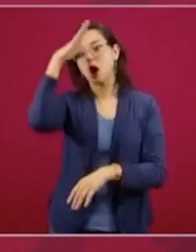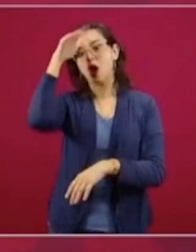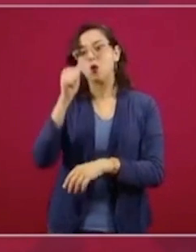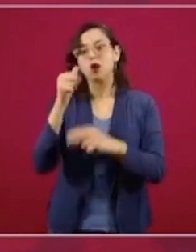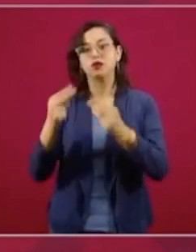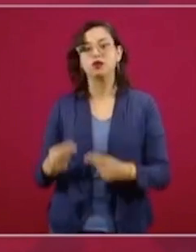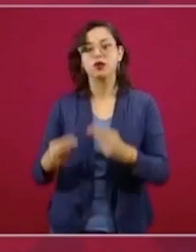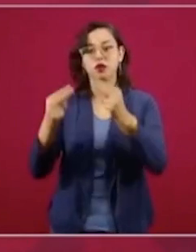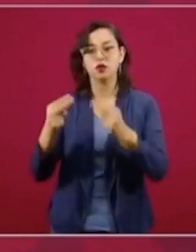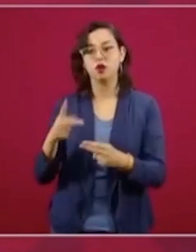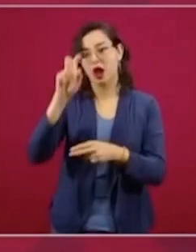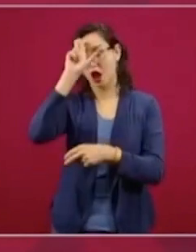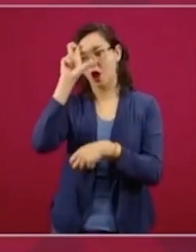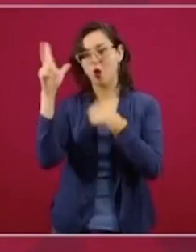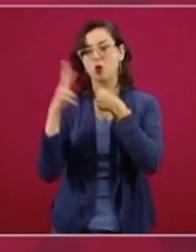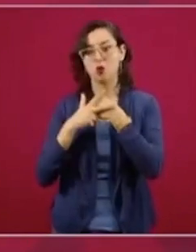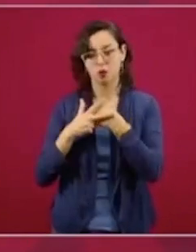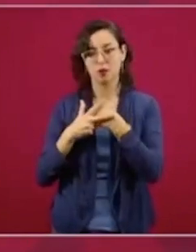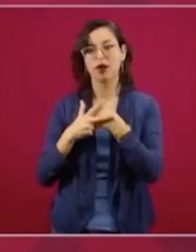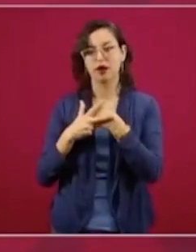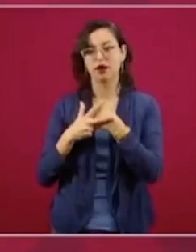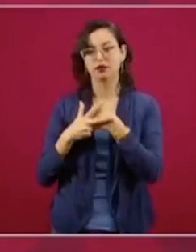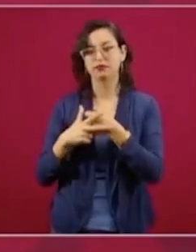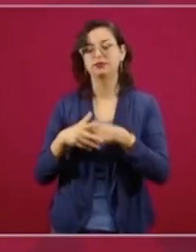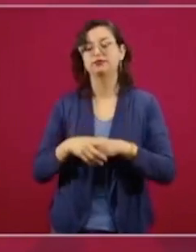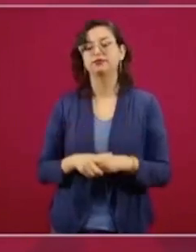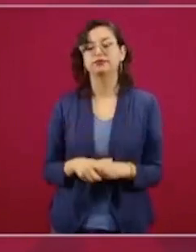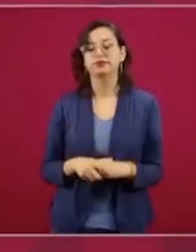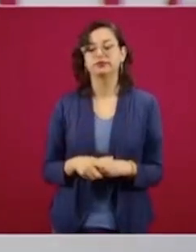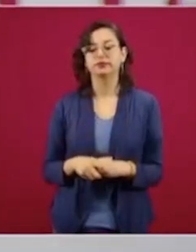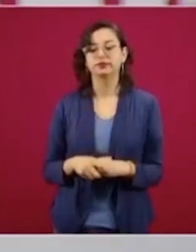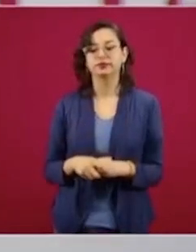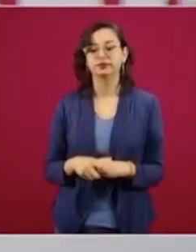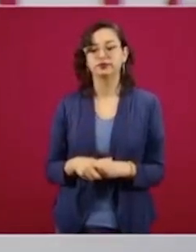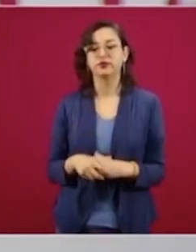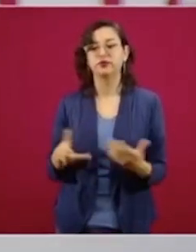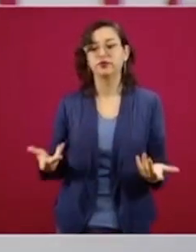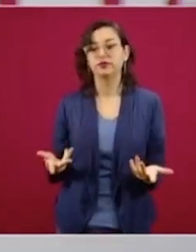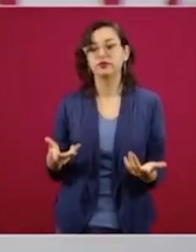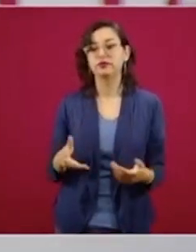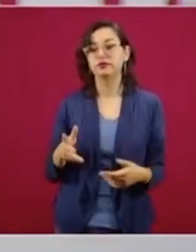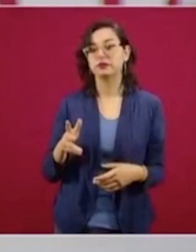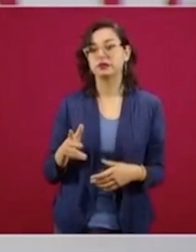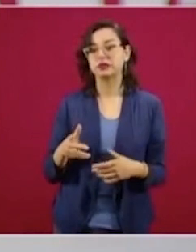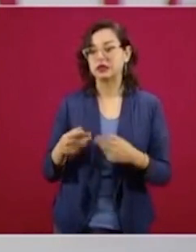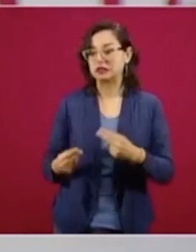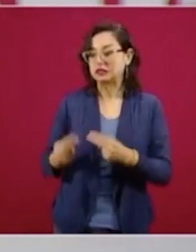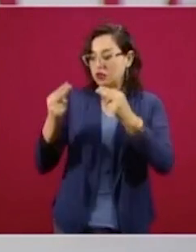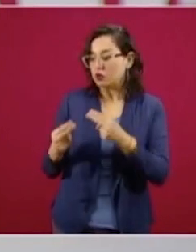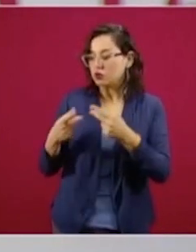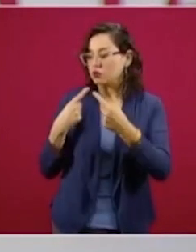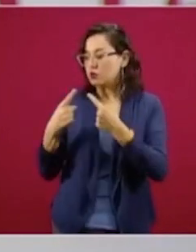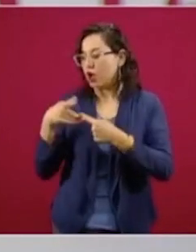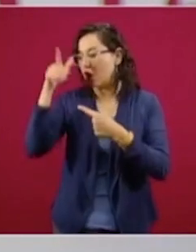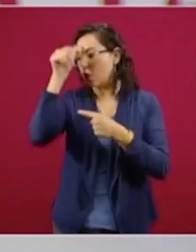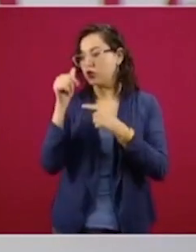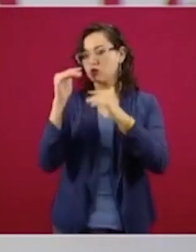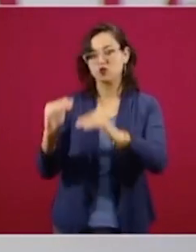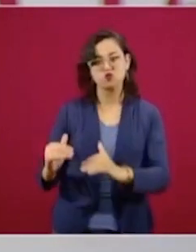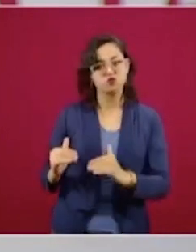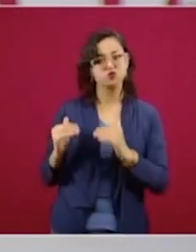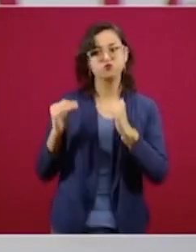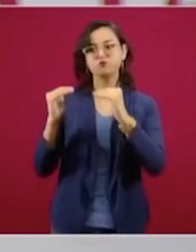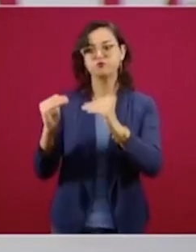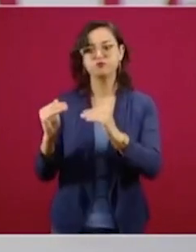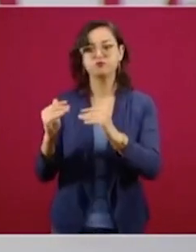con la Unión Europea. De hecho, es el acuerdo comercial más avanzado de